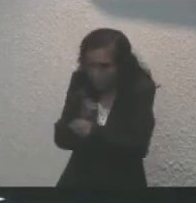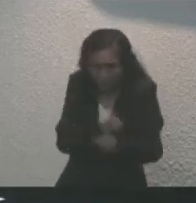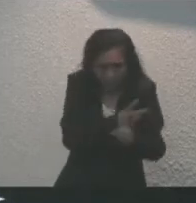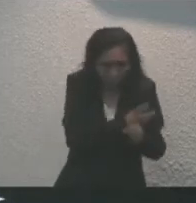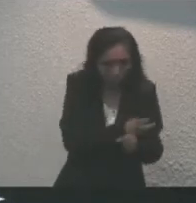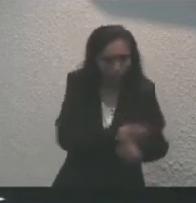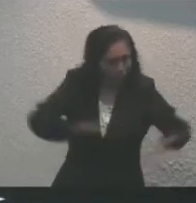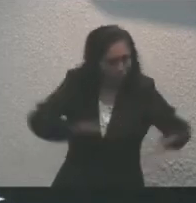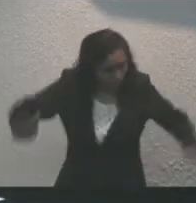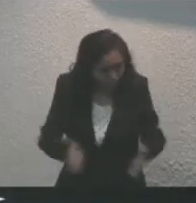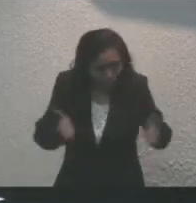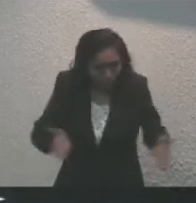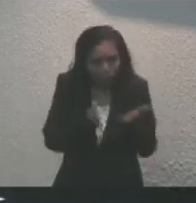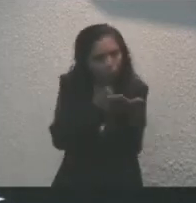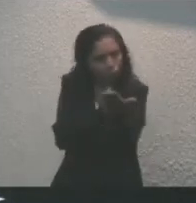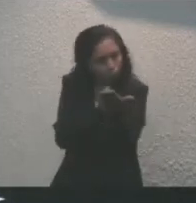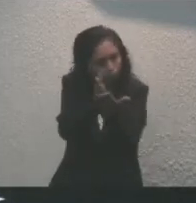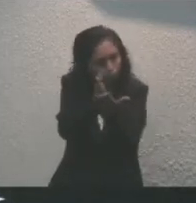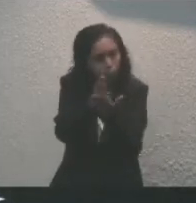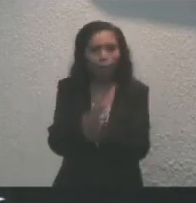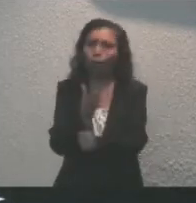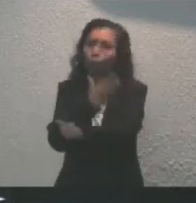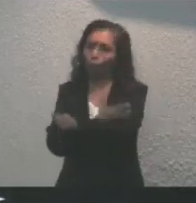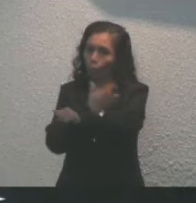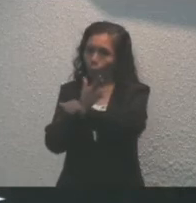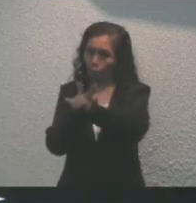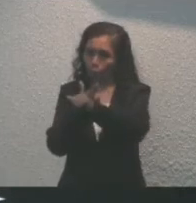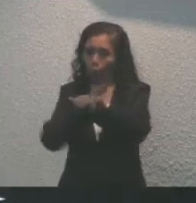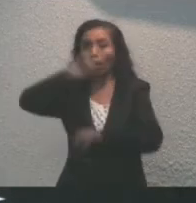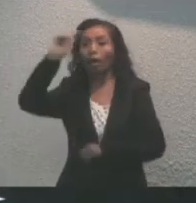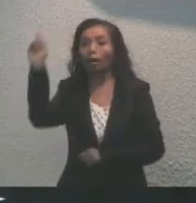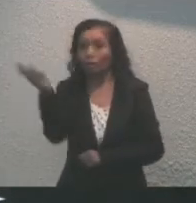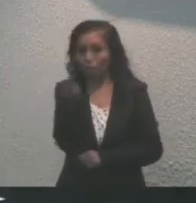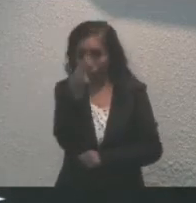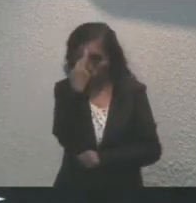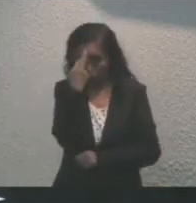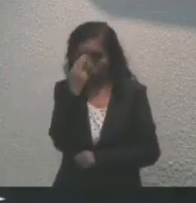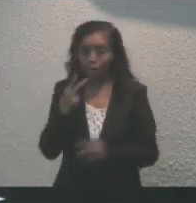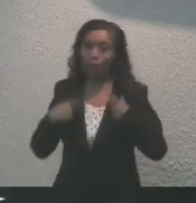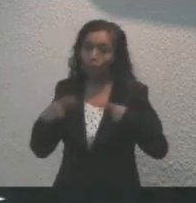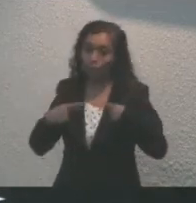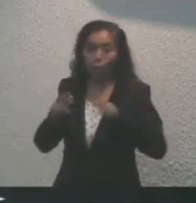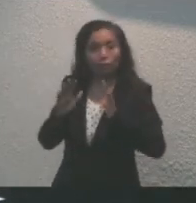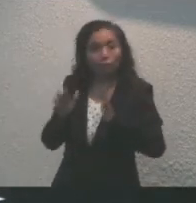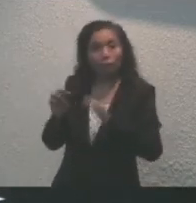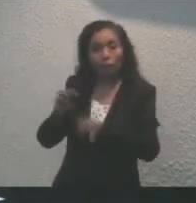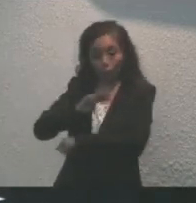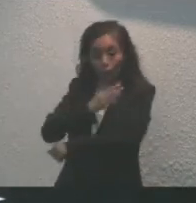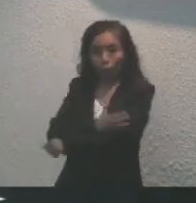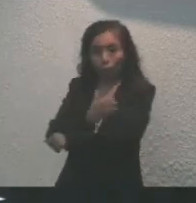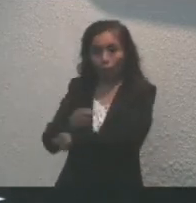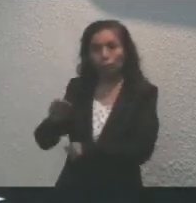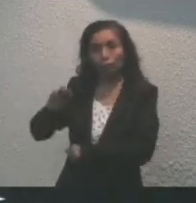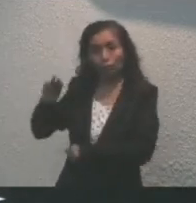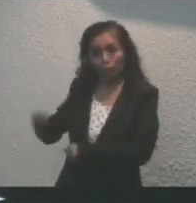actuando con rectitud, a recordar siempre a las compañeras y compañeros caídos en cumplimiento del